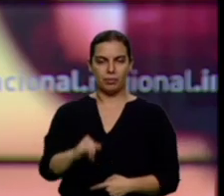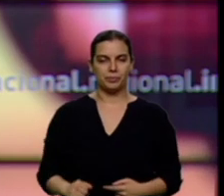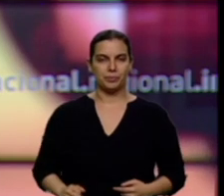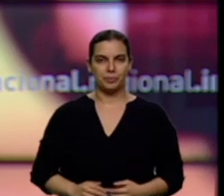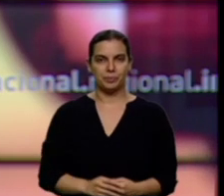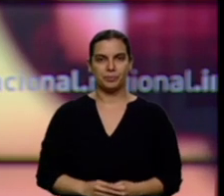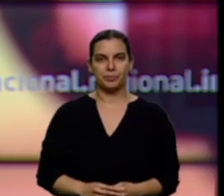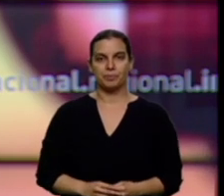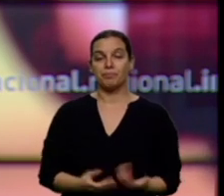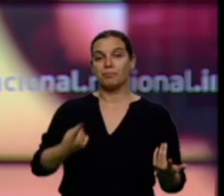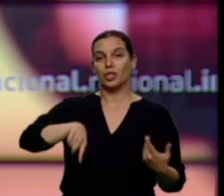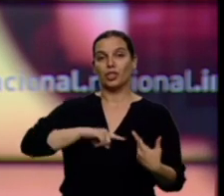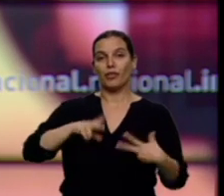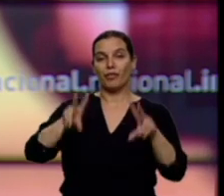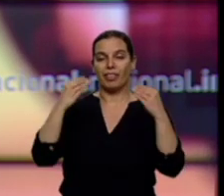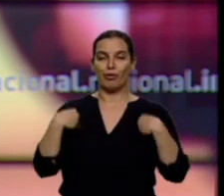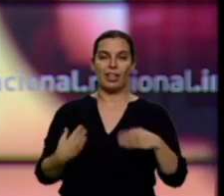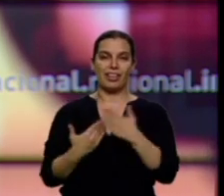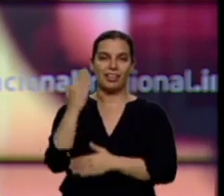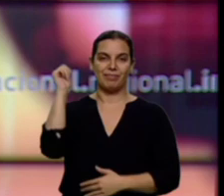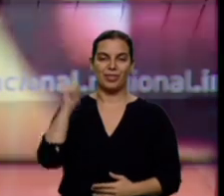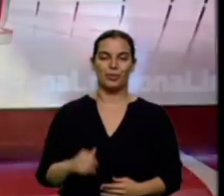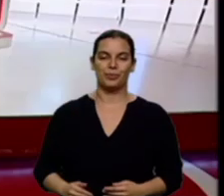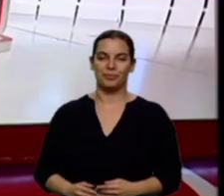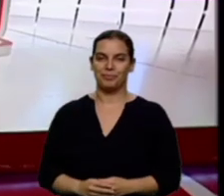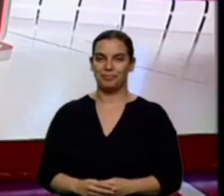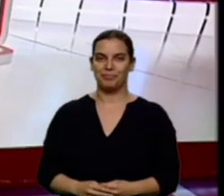Nos vamos, pasen un buen día. Adiós. Adiós.